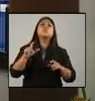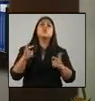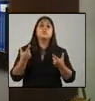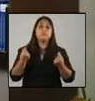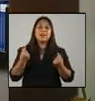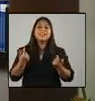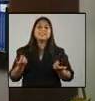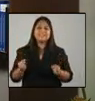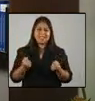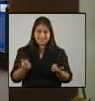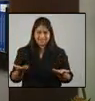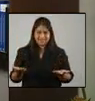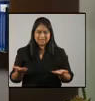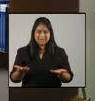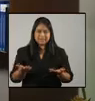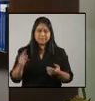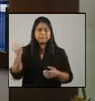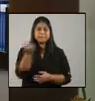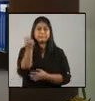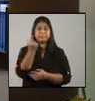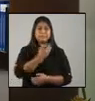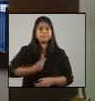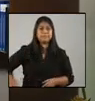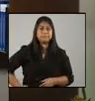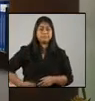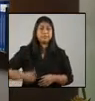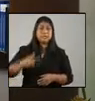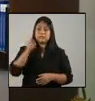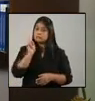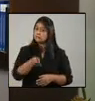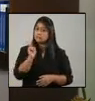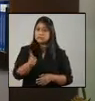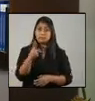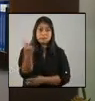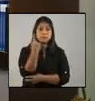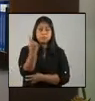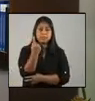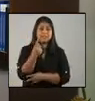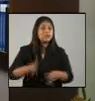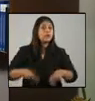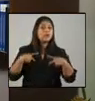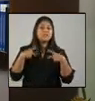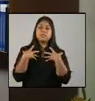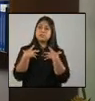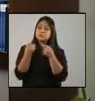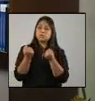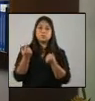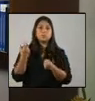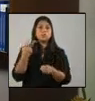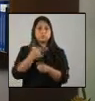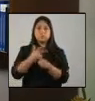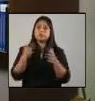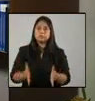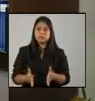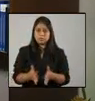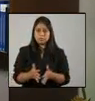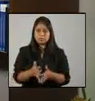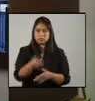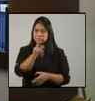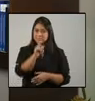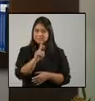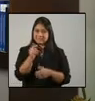La prioridad para mi gobierno es y lo será la vida y la salud de nuestra gente, que no les queda la menor duda.